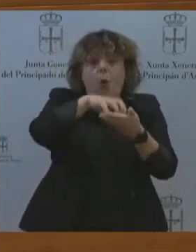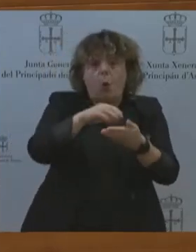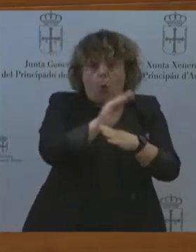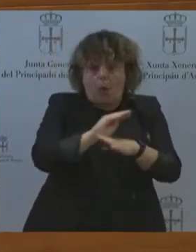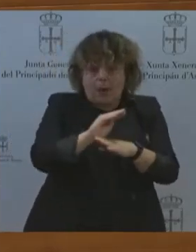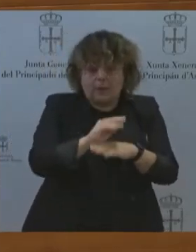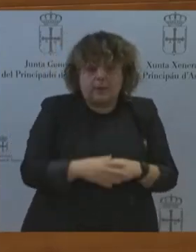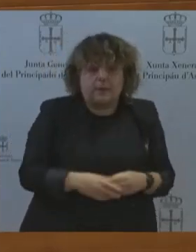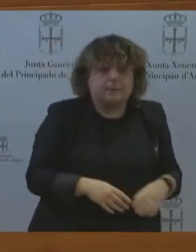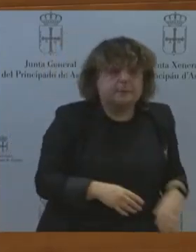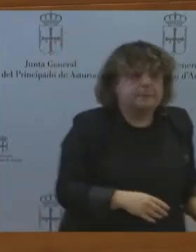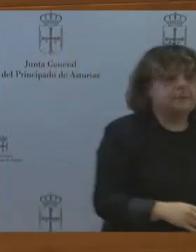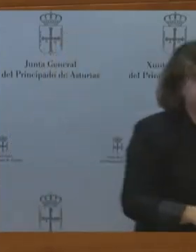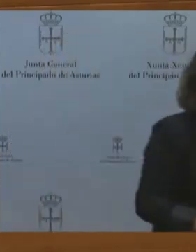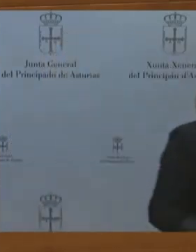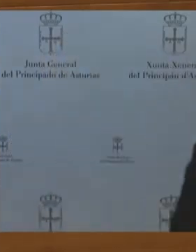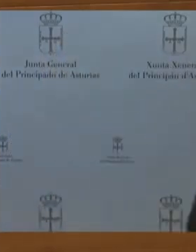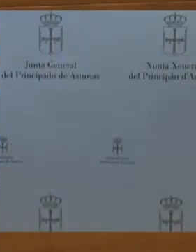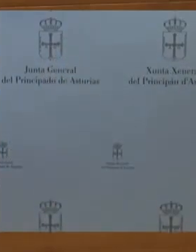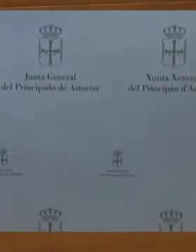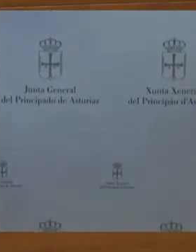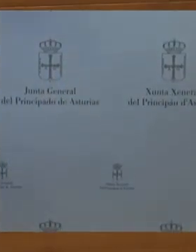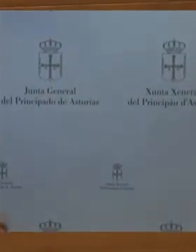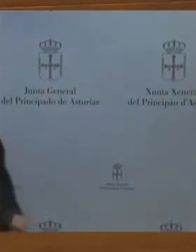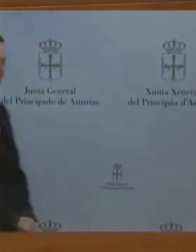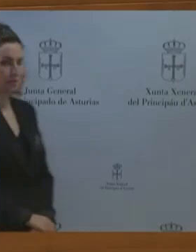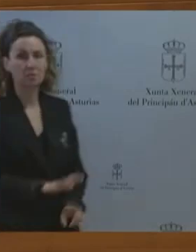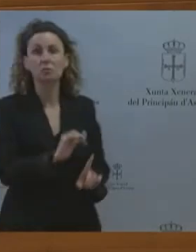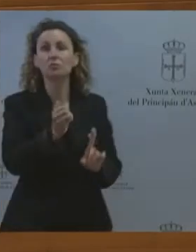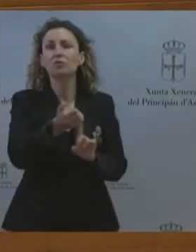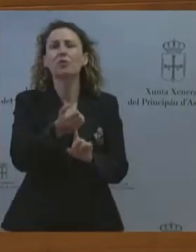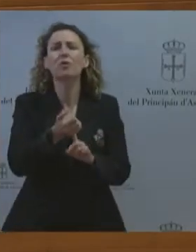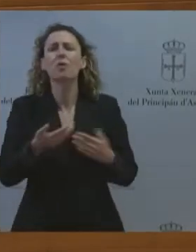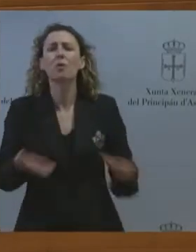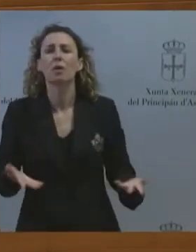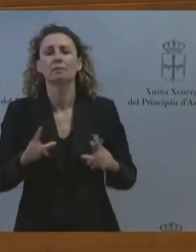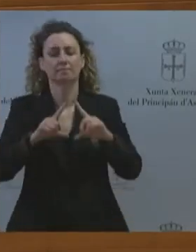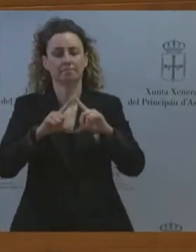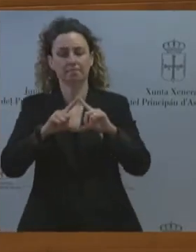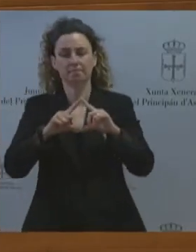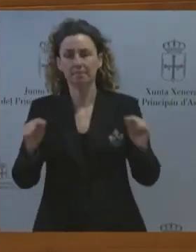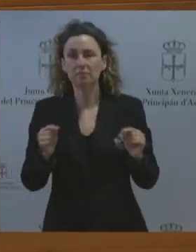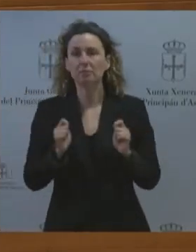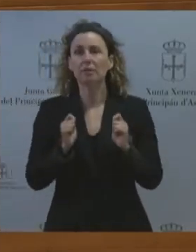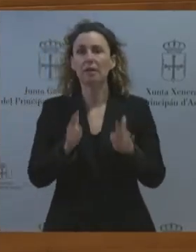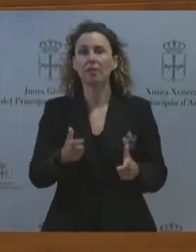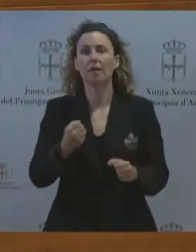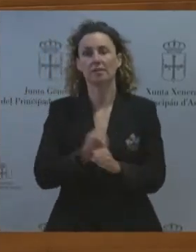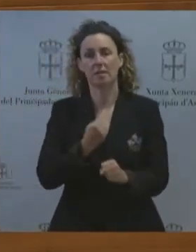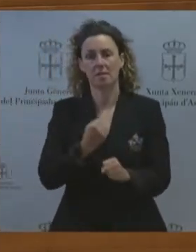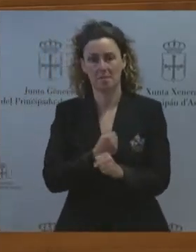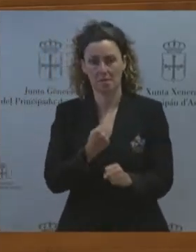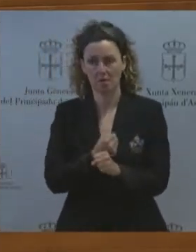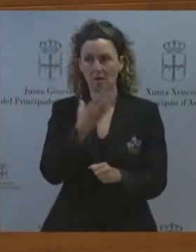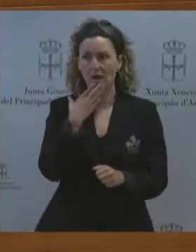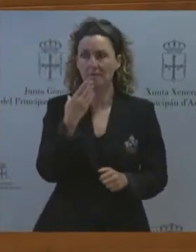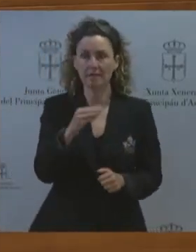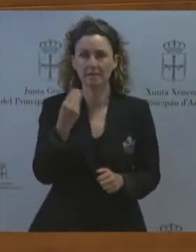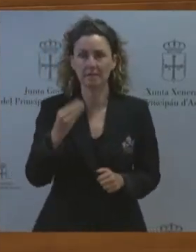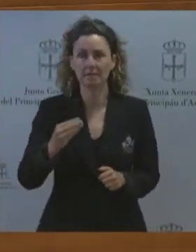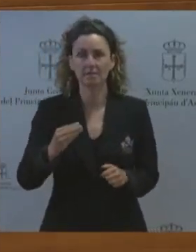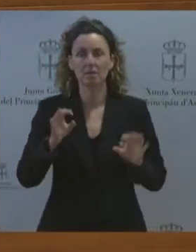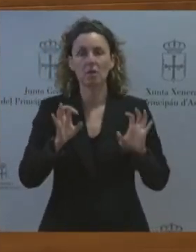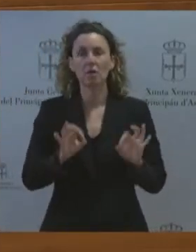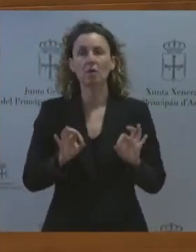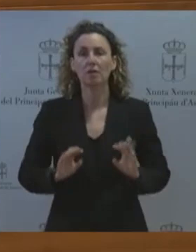situación pasa por lograr una Asturias que brinde oportunidades laborales a sus jóvenes de forma que puedan quedarse aquí y una